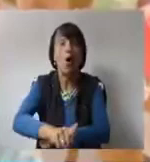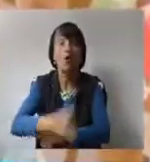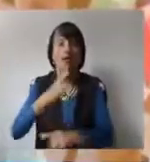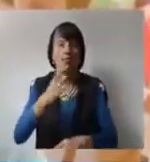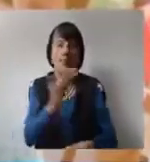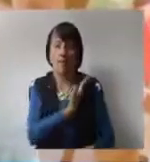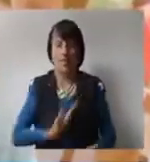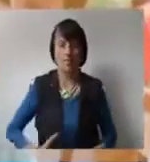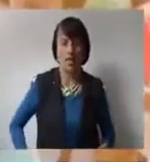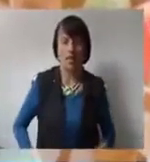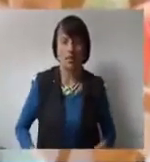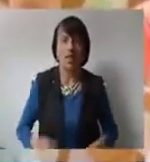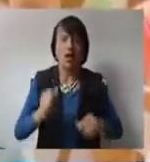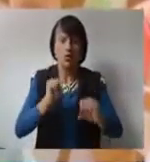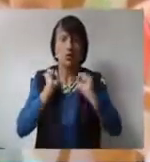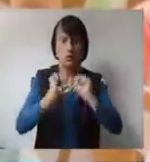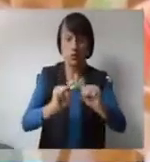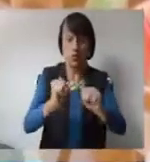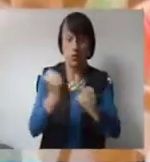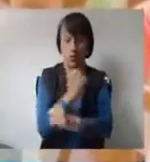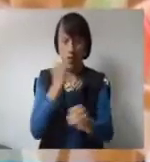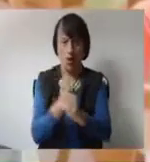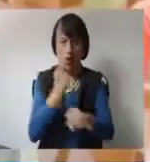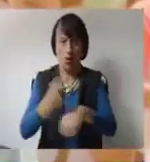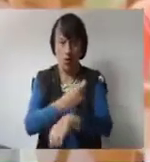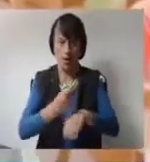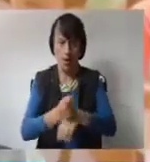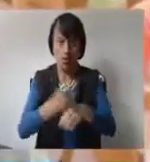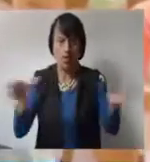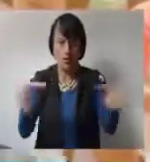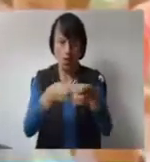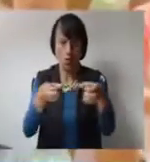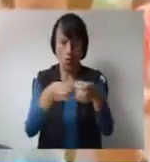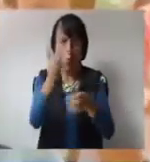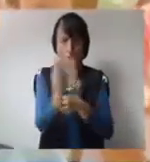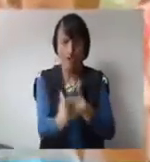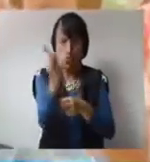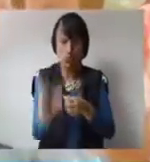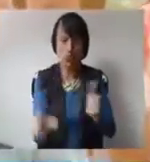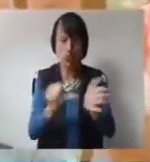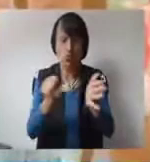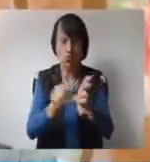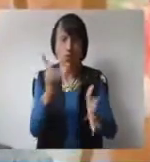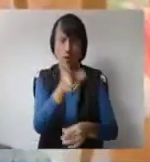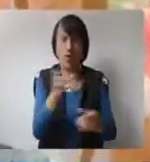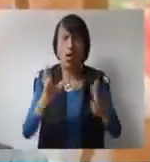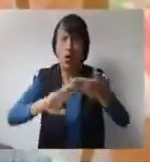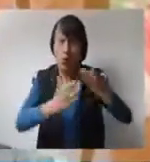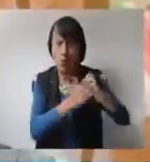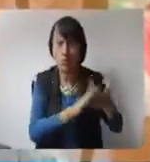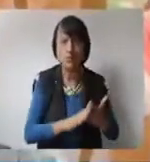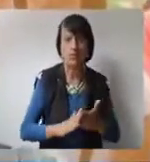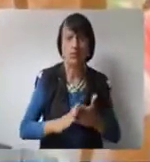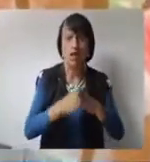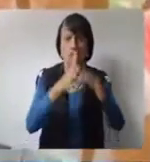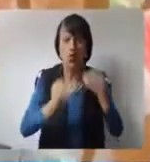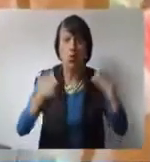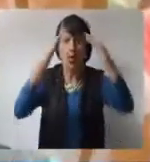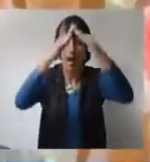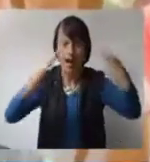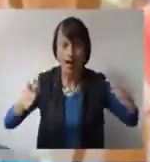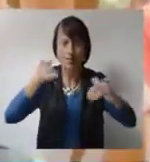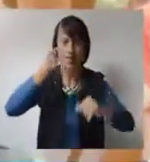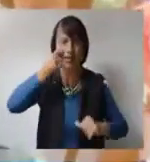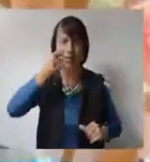es que es una orden presidencial. Nosotros rechazamos, como trabajadores del gobierno de Miranda, este equipo y este grupo de gente donde se encuentran gente de las comunidades,